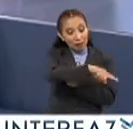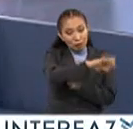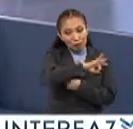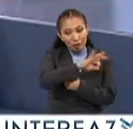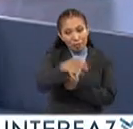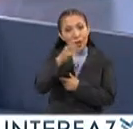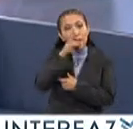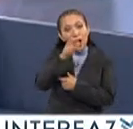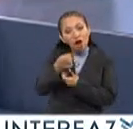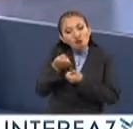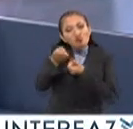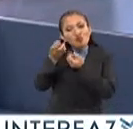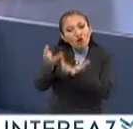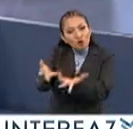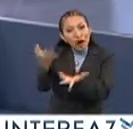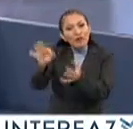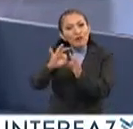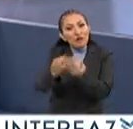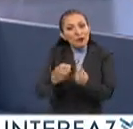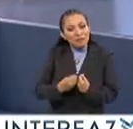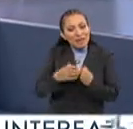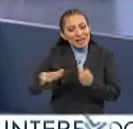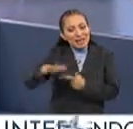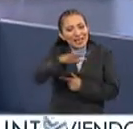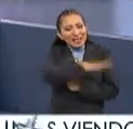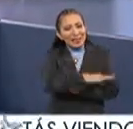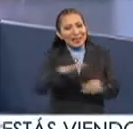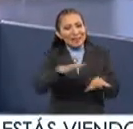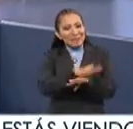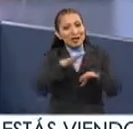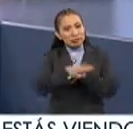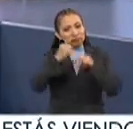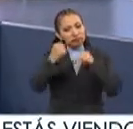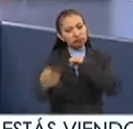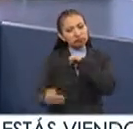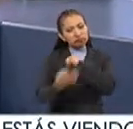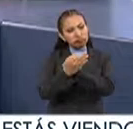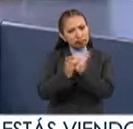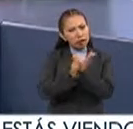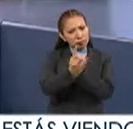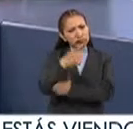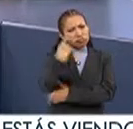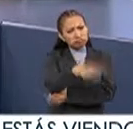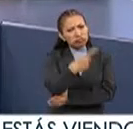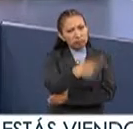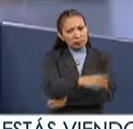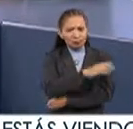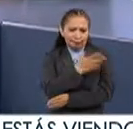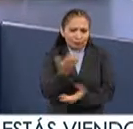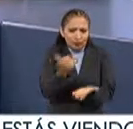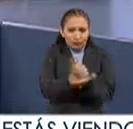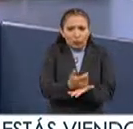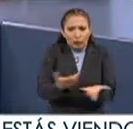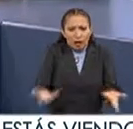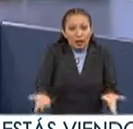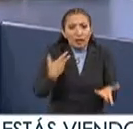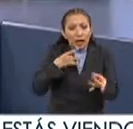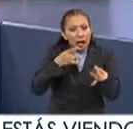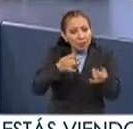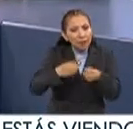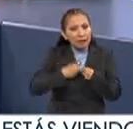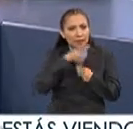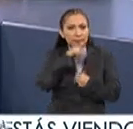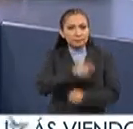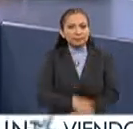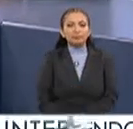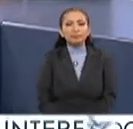ellos puedan tener una mejor forma de vivir esta ciudad y con ello garantizar, pues, estos derechos nuevos de nuestra carrera ciudad, que es una calidad de